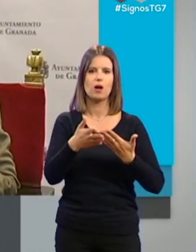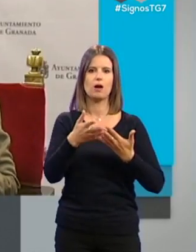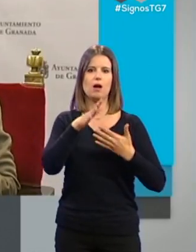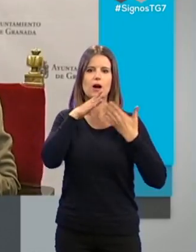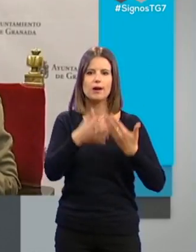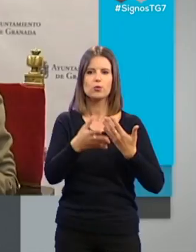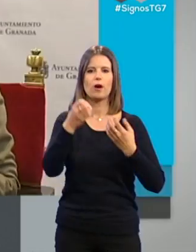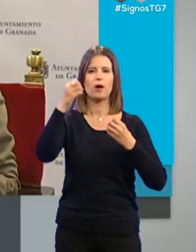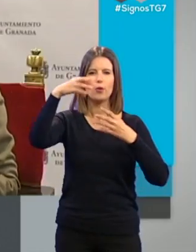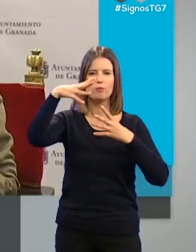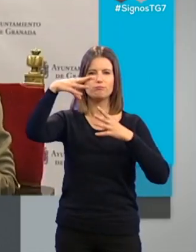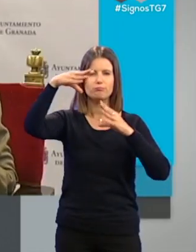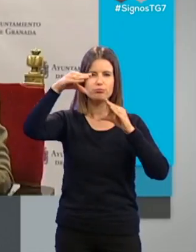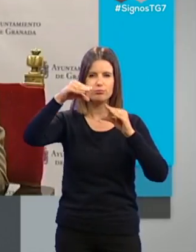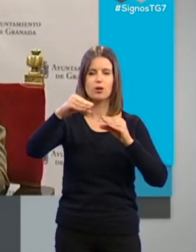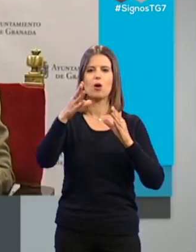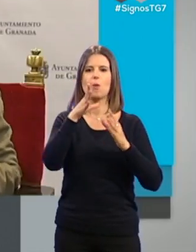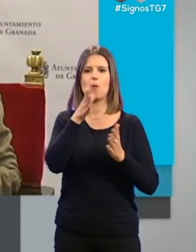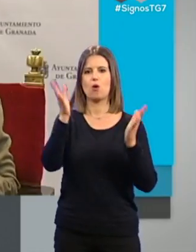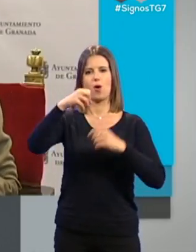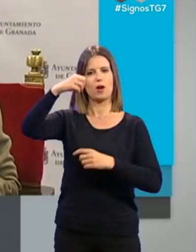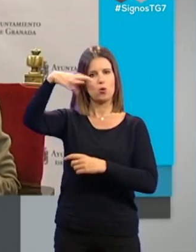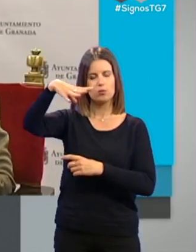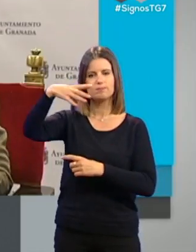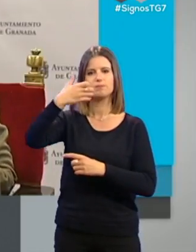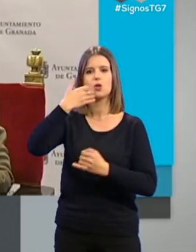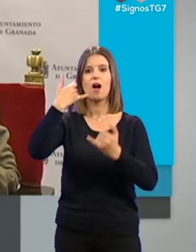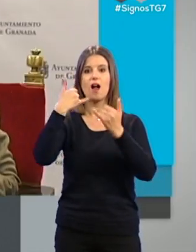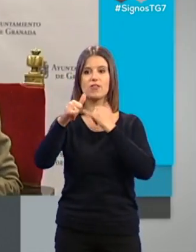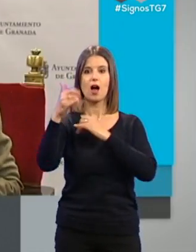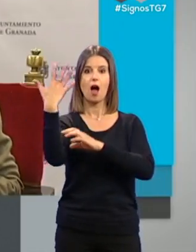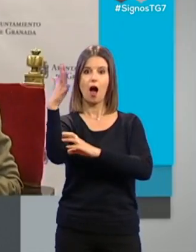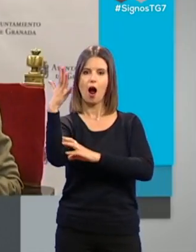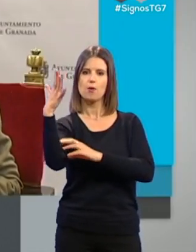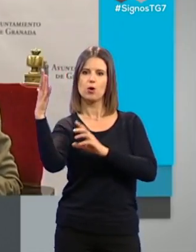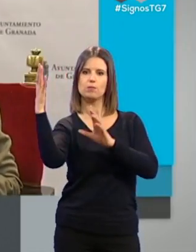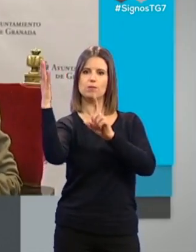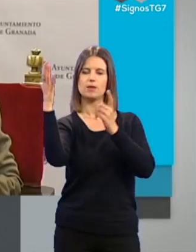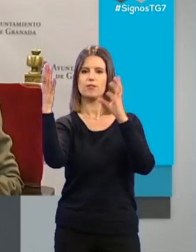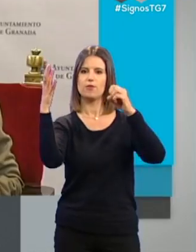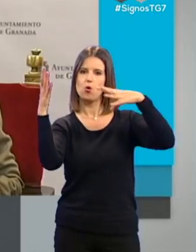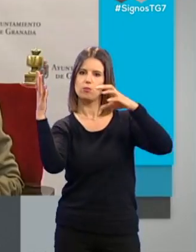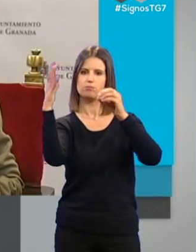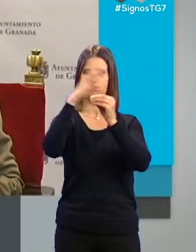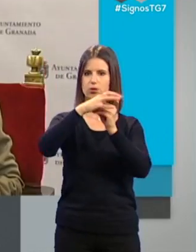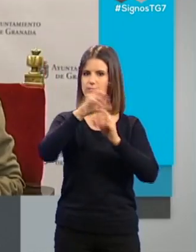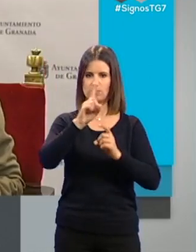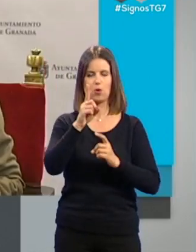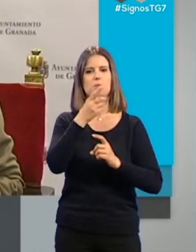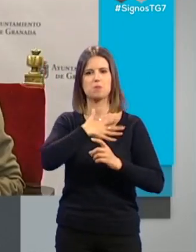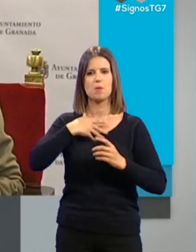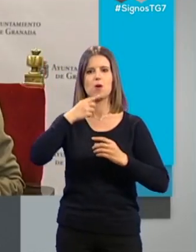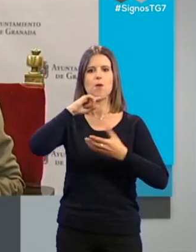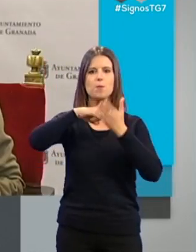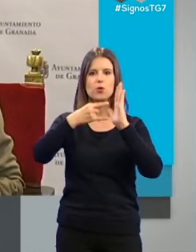escasa iluminación. No porque no haya iluminación, sino porque al final el arbolado es el que está tapando la iluminación. El